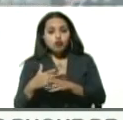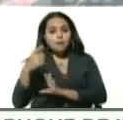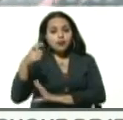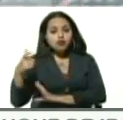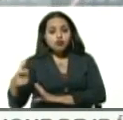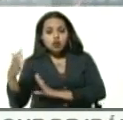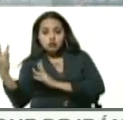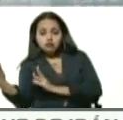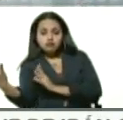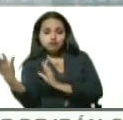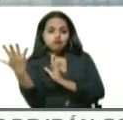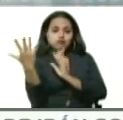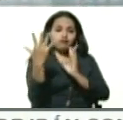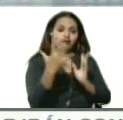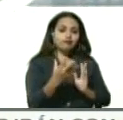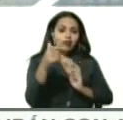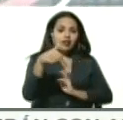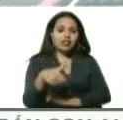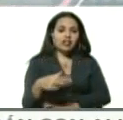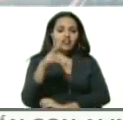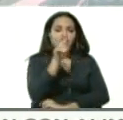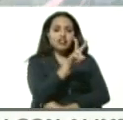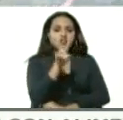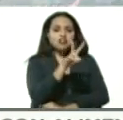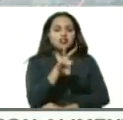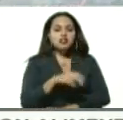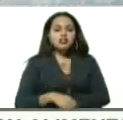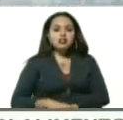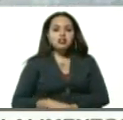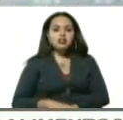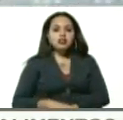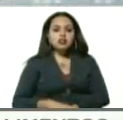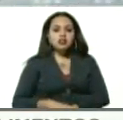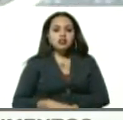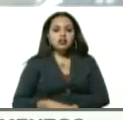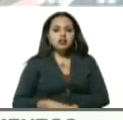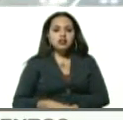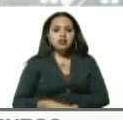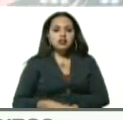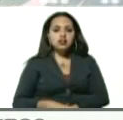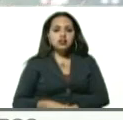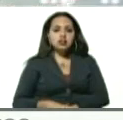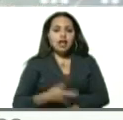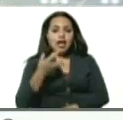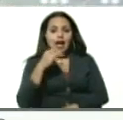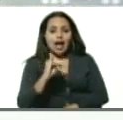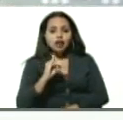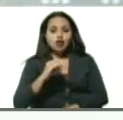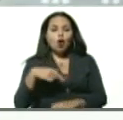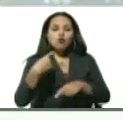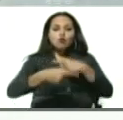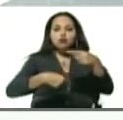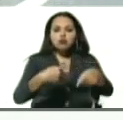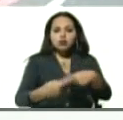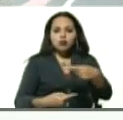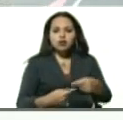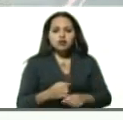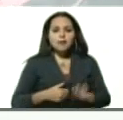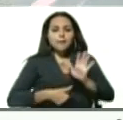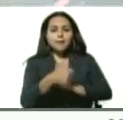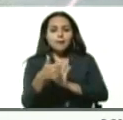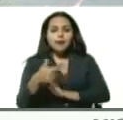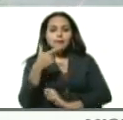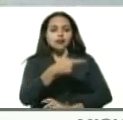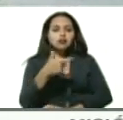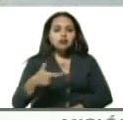por miles a Venezuela y están desencadenando la aparición de nuevos casos